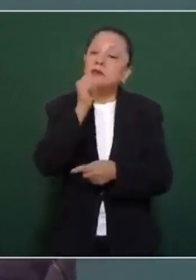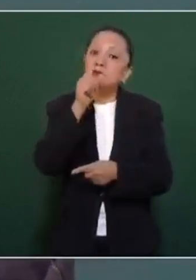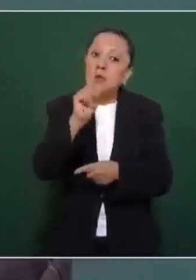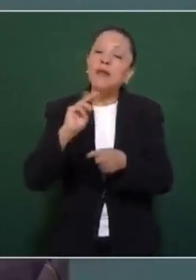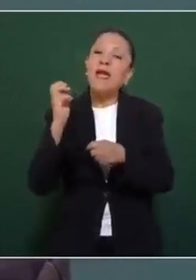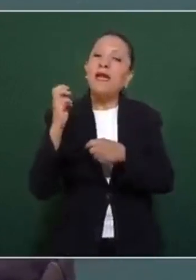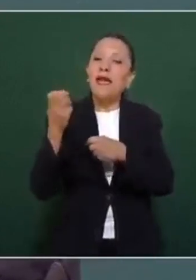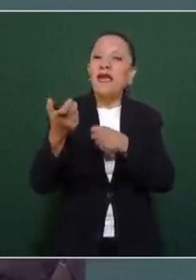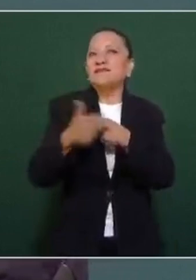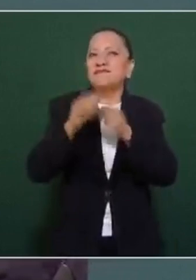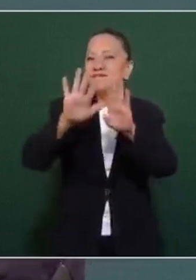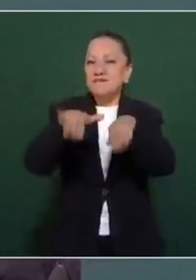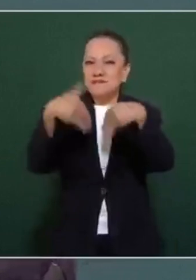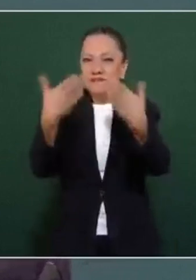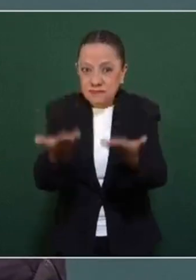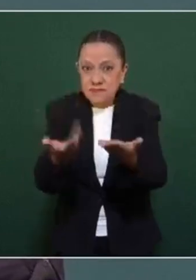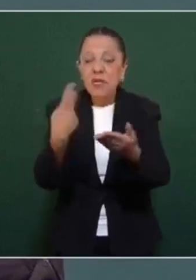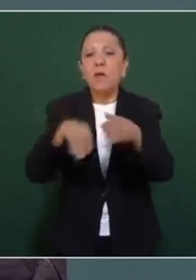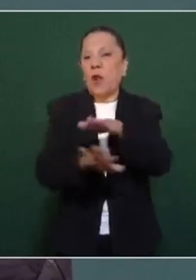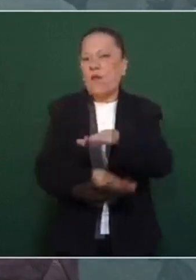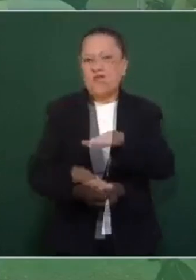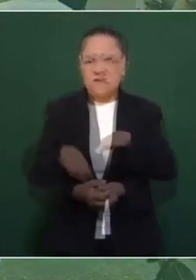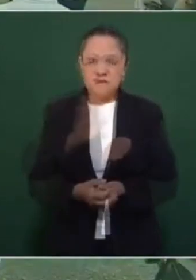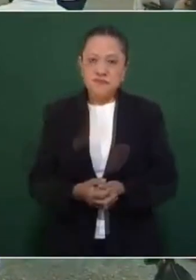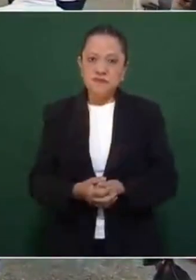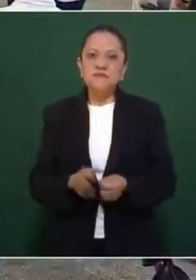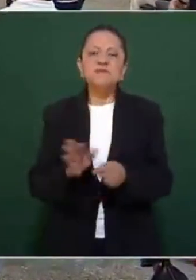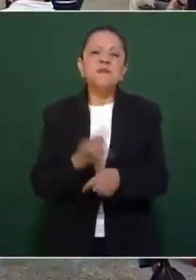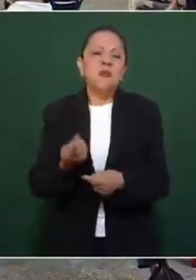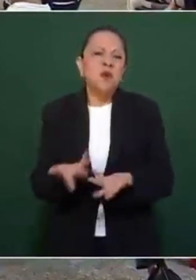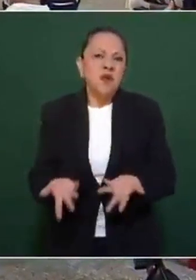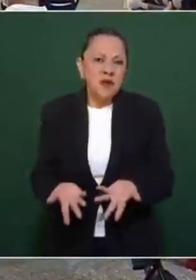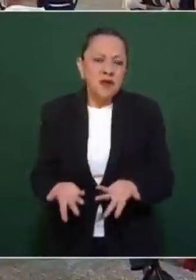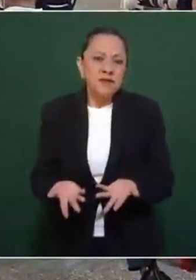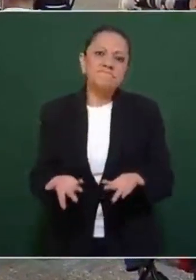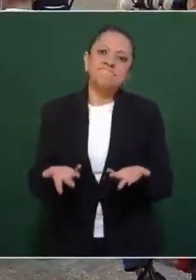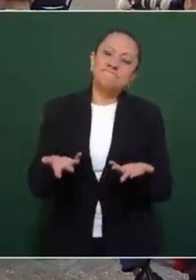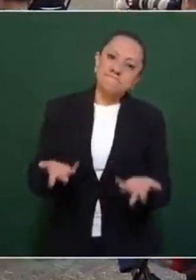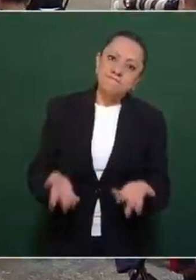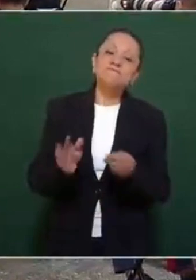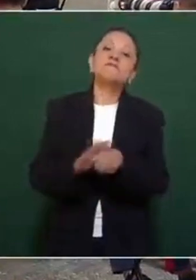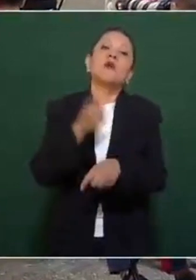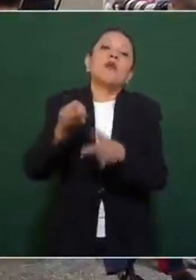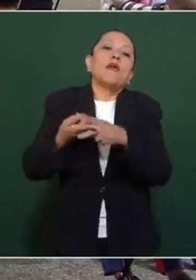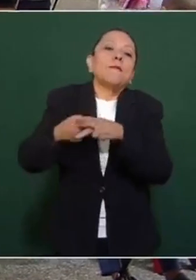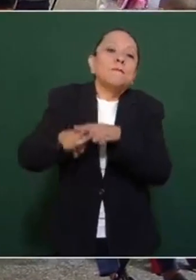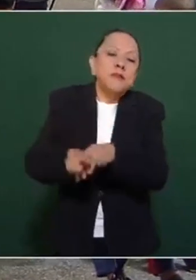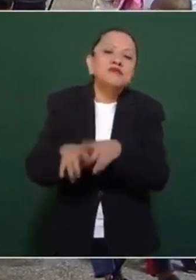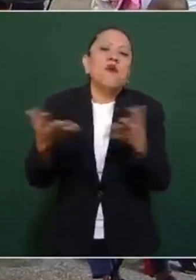fundamentalmente a las empresas extranjeras. El tiempo de las privatizaciones